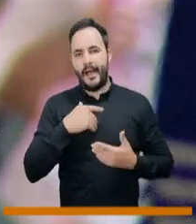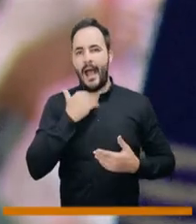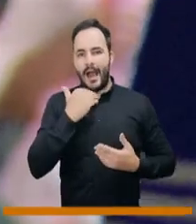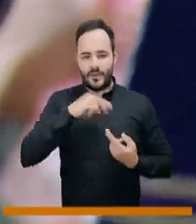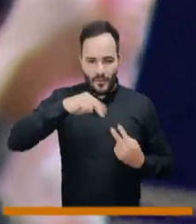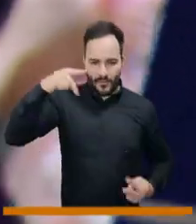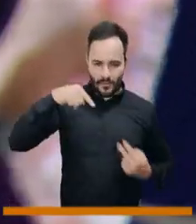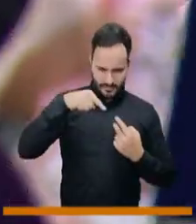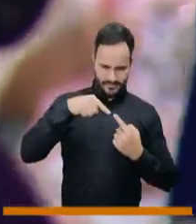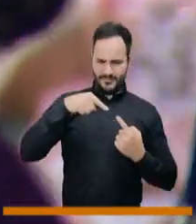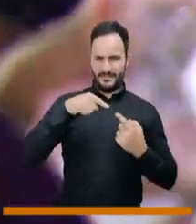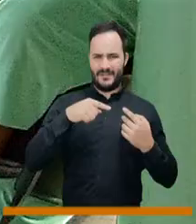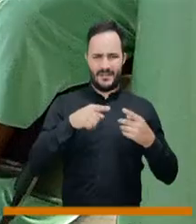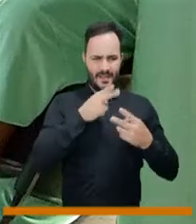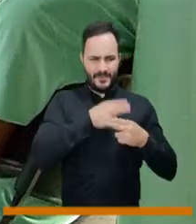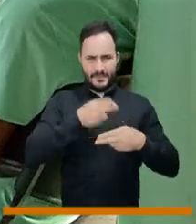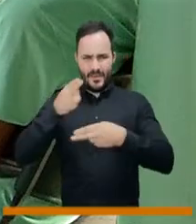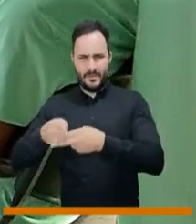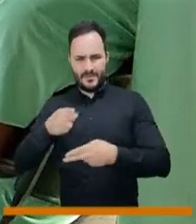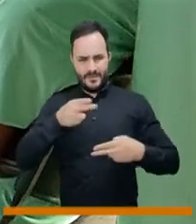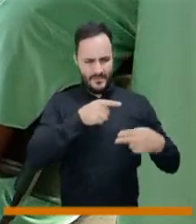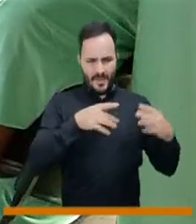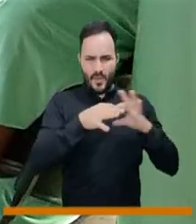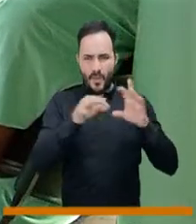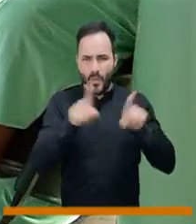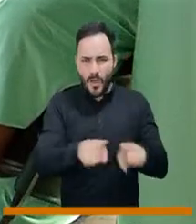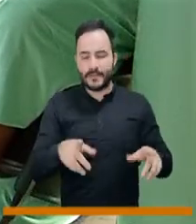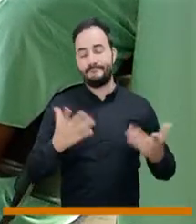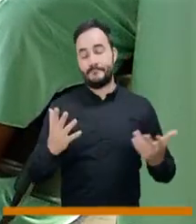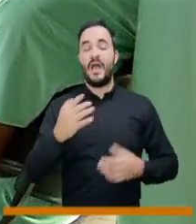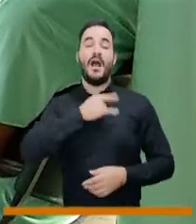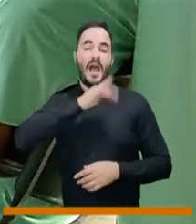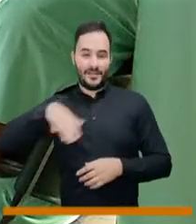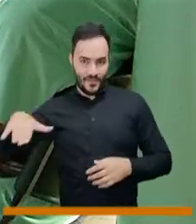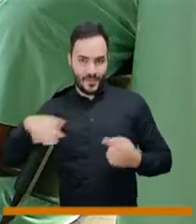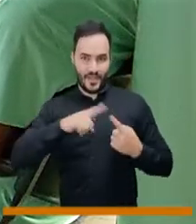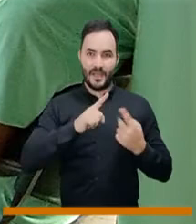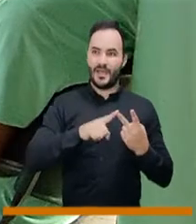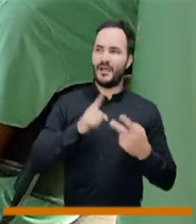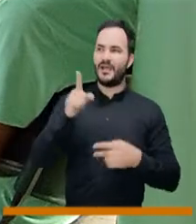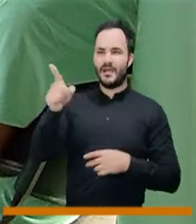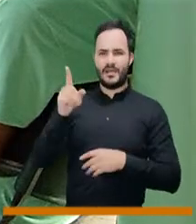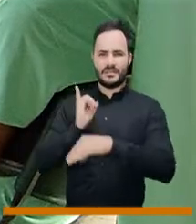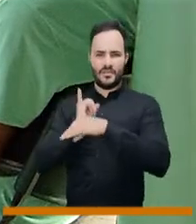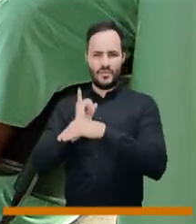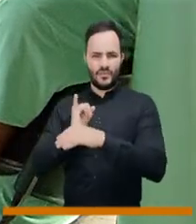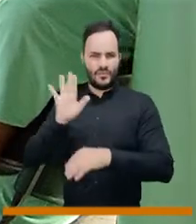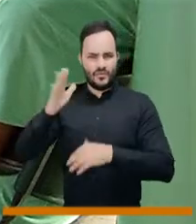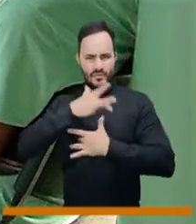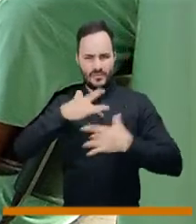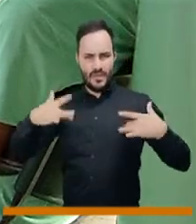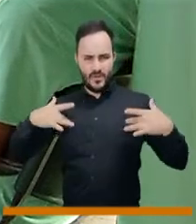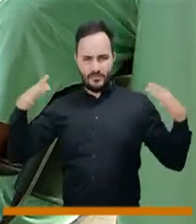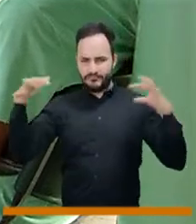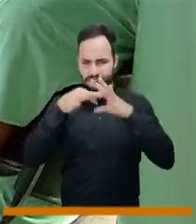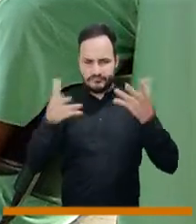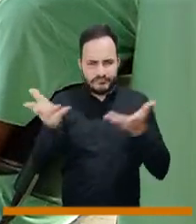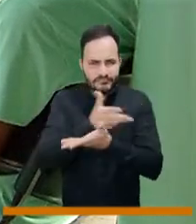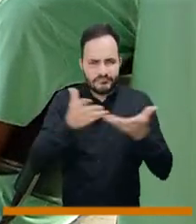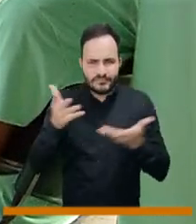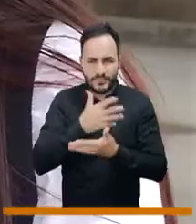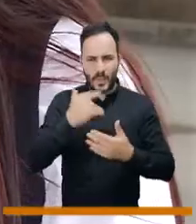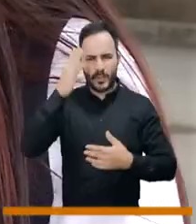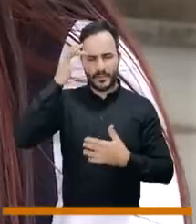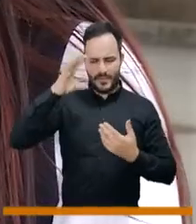Antioquia, junto con el Instituto Nacional de Estados Unidos de Salud, están haciendo un estudio para ver cuál es el gen de la enfermedad